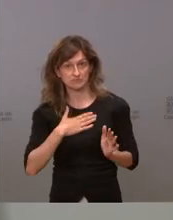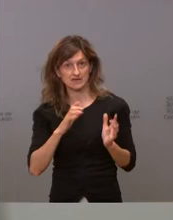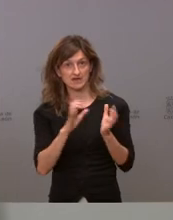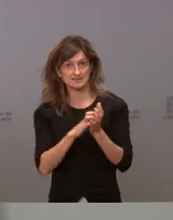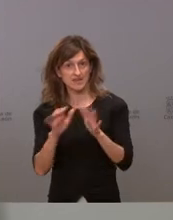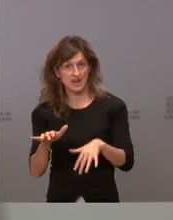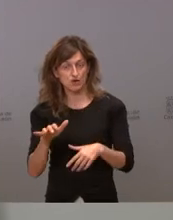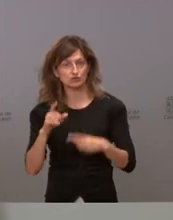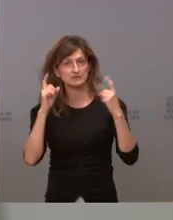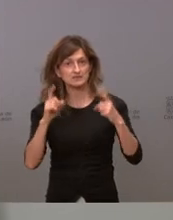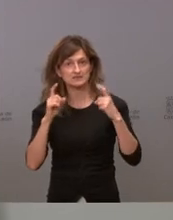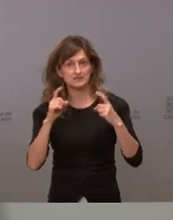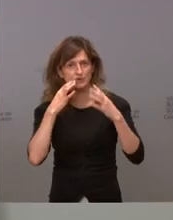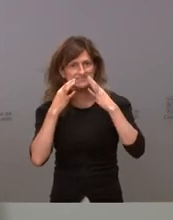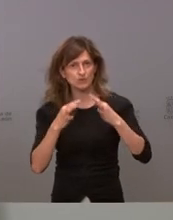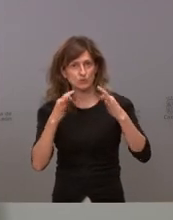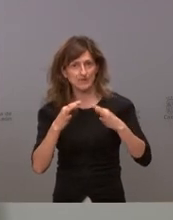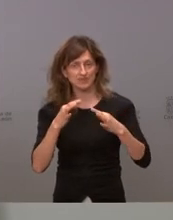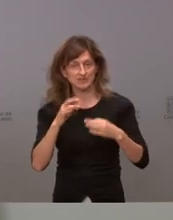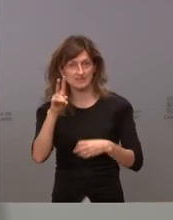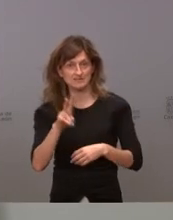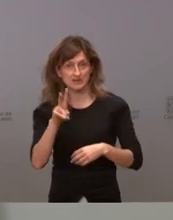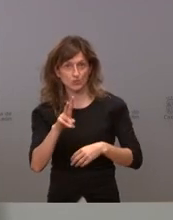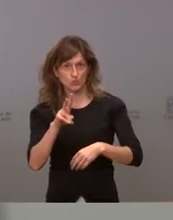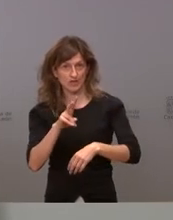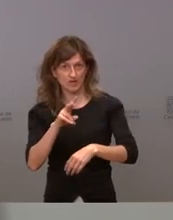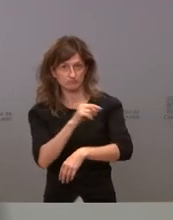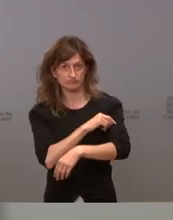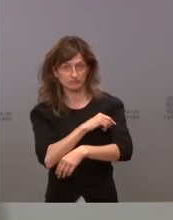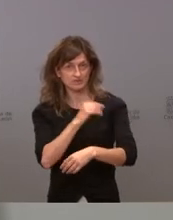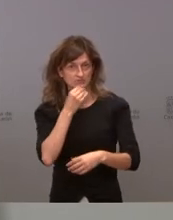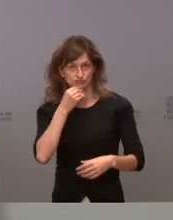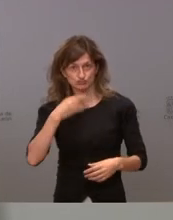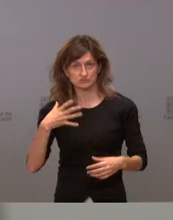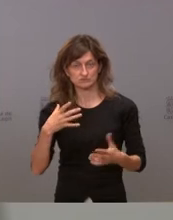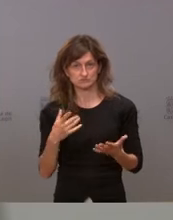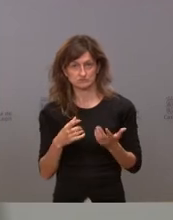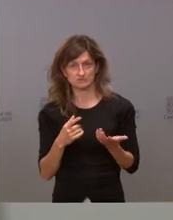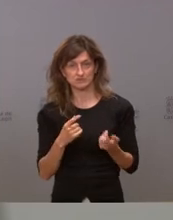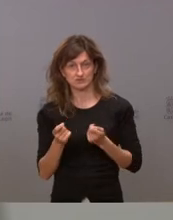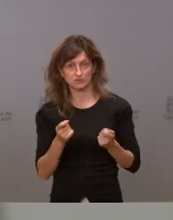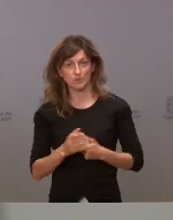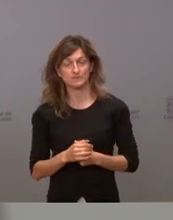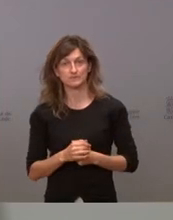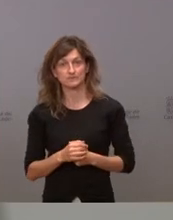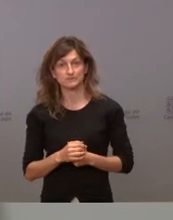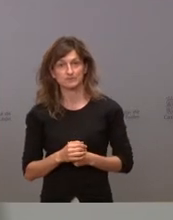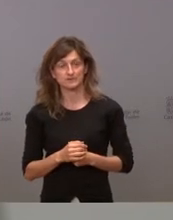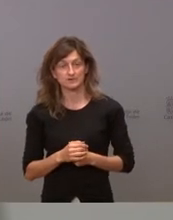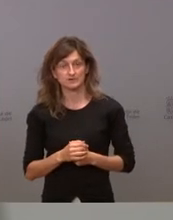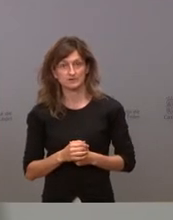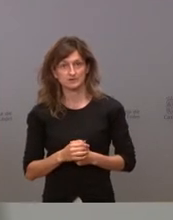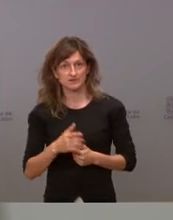es intentar asegurar la estrategia más eficaz y desde luego no vamos a decir a la gente que llegándonos un tercio